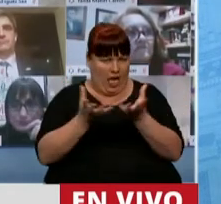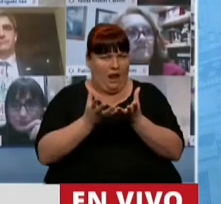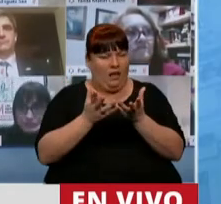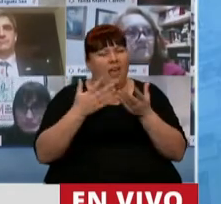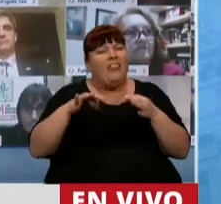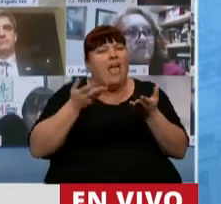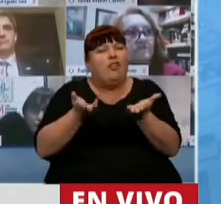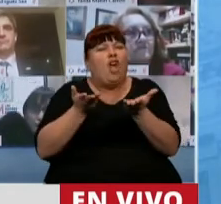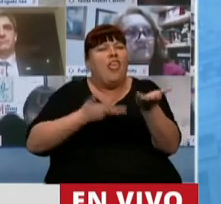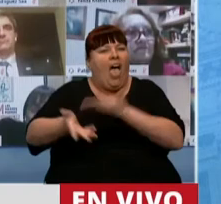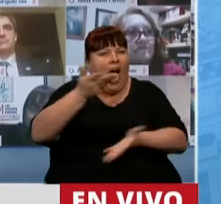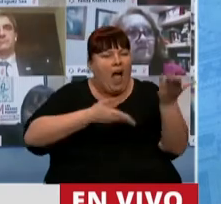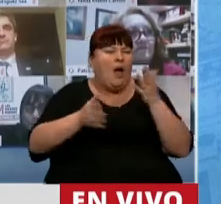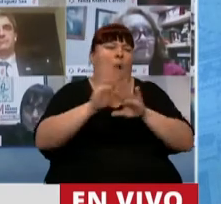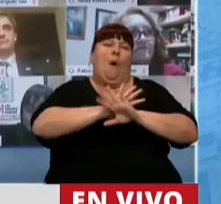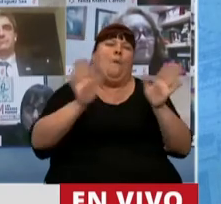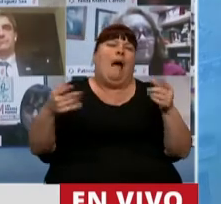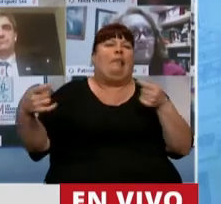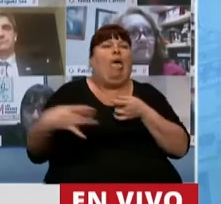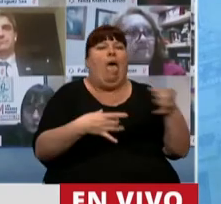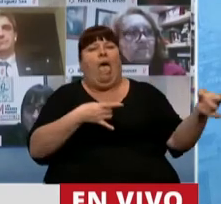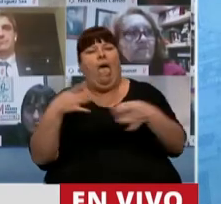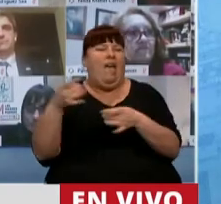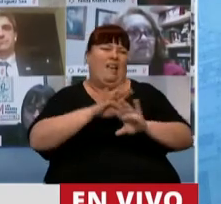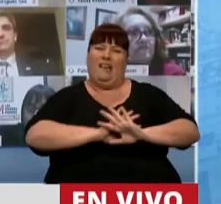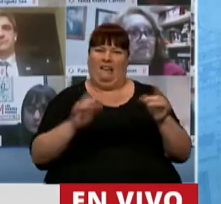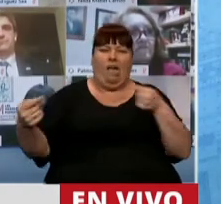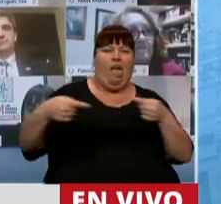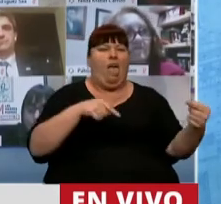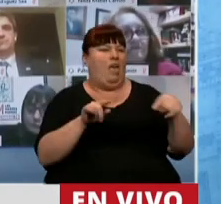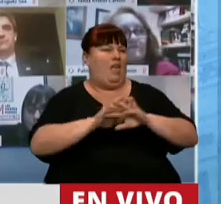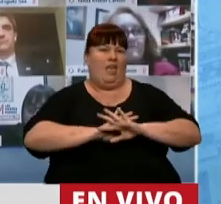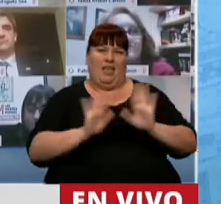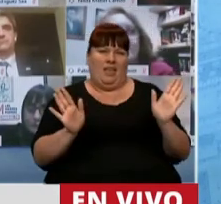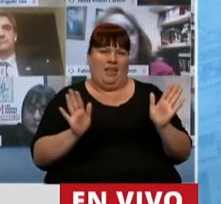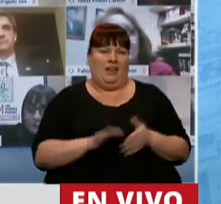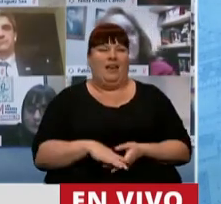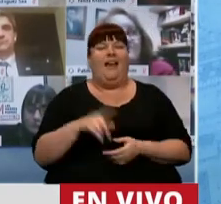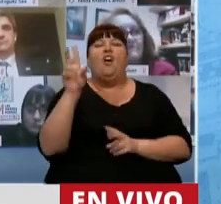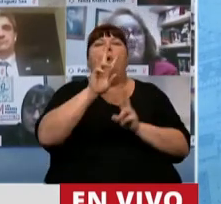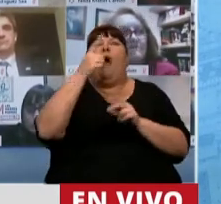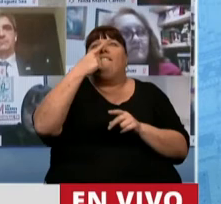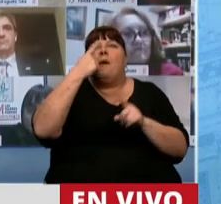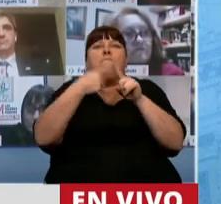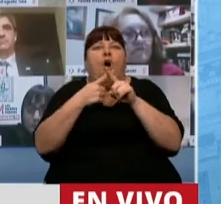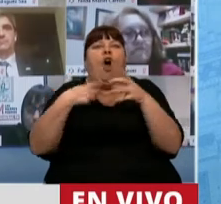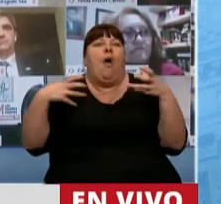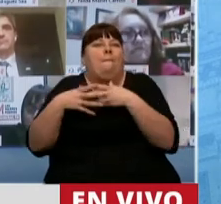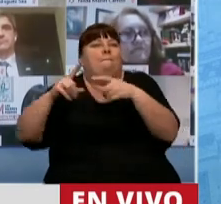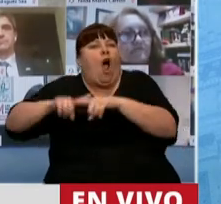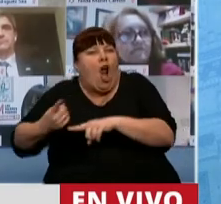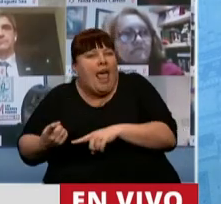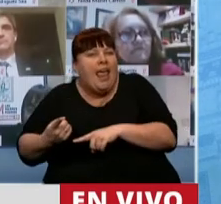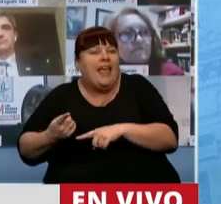Seamos solidarios. Dejémonos de chicanas. No nos llevemos con el interés partidario,